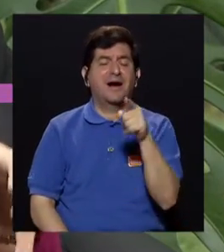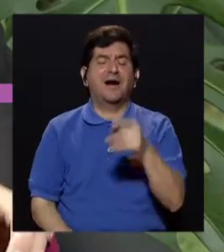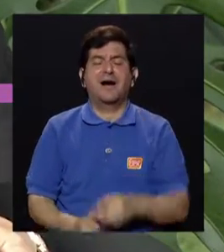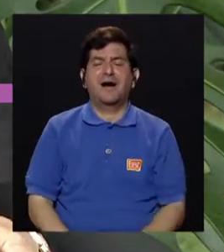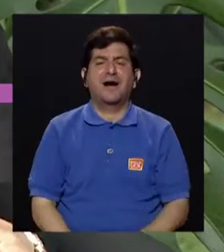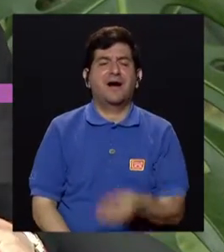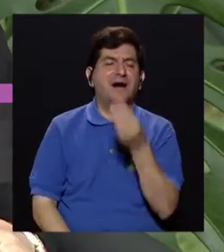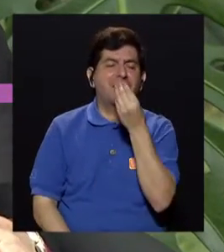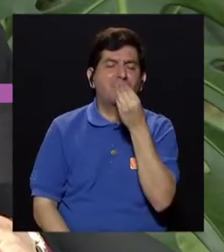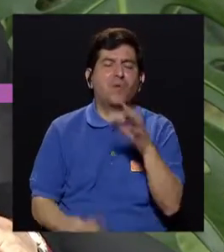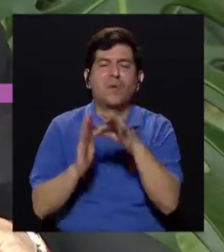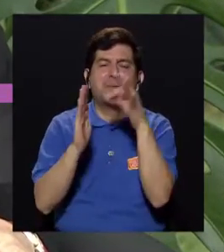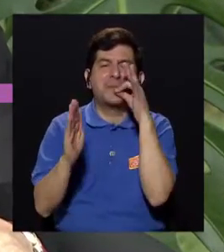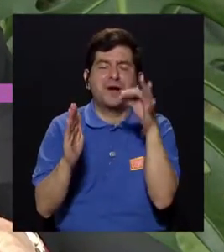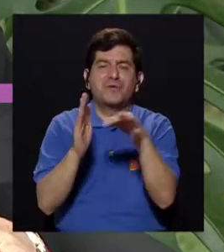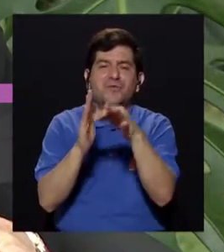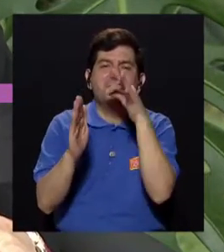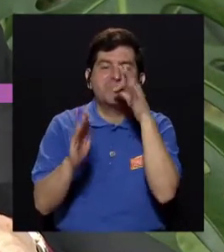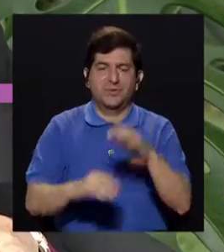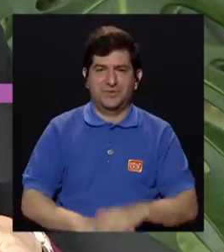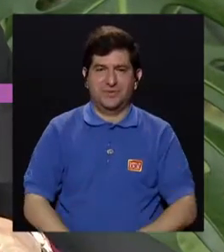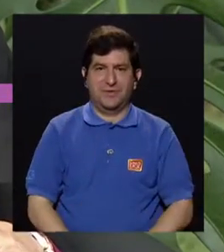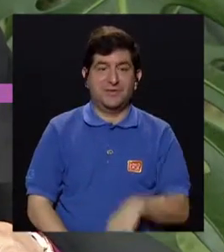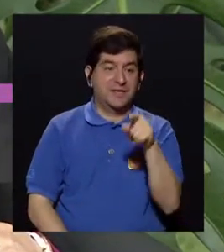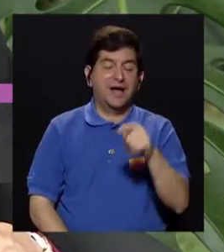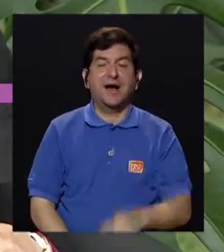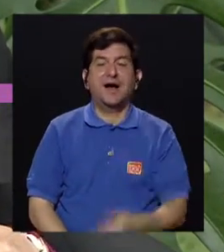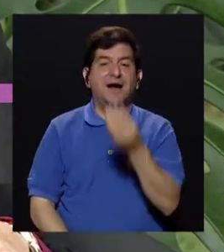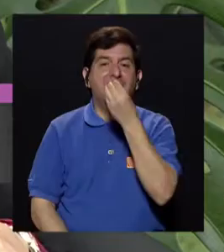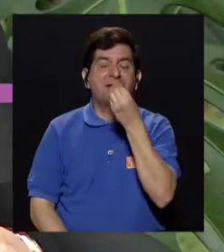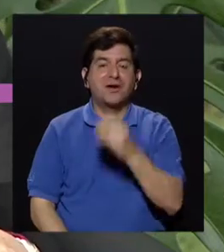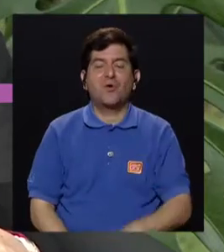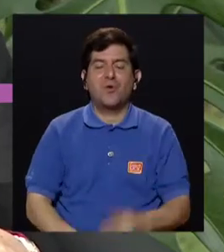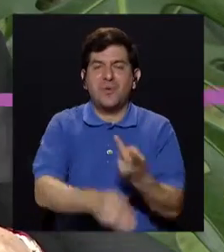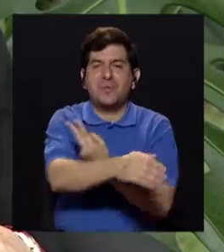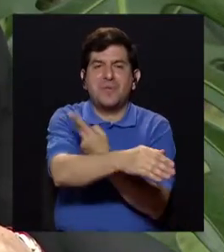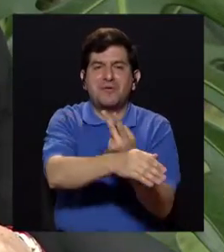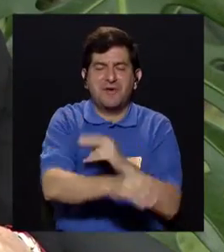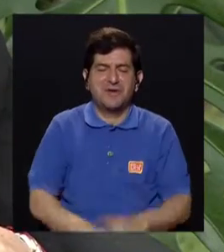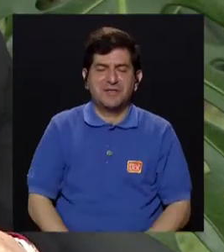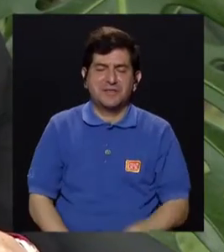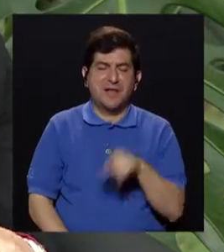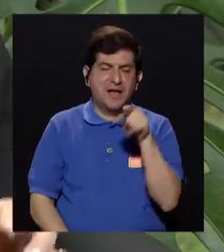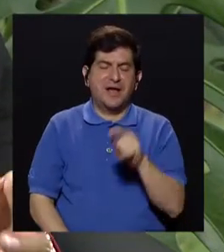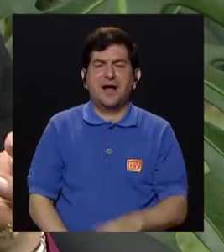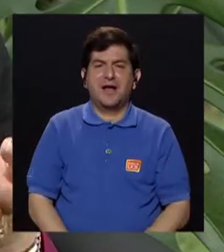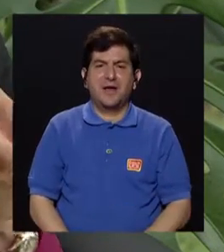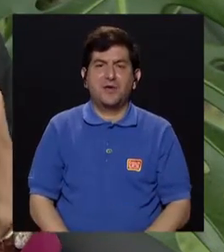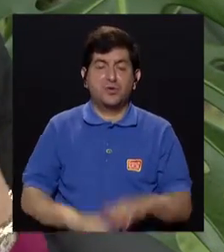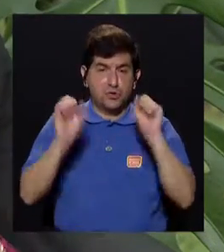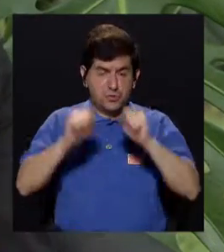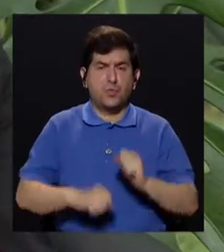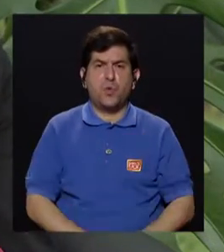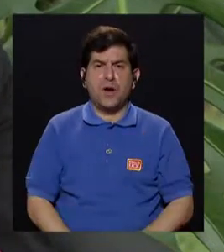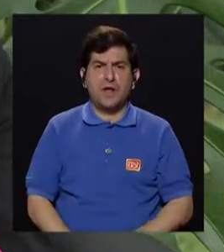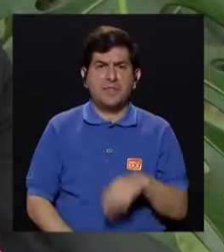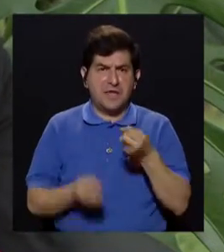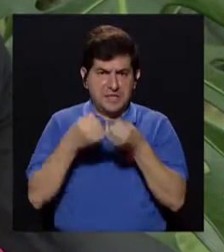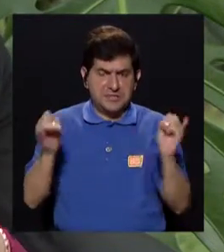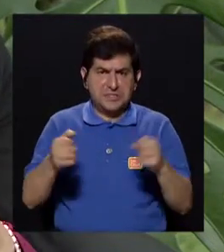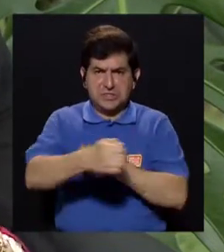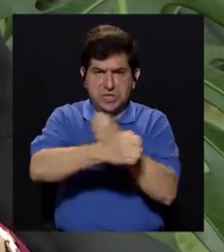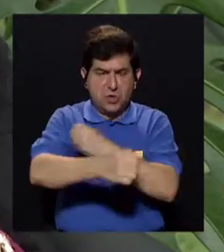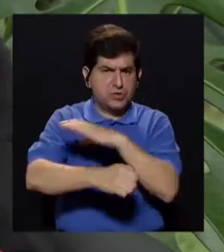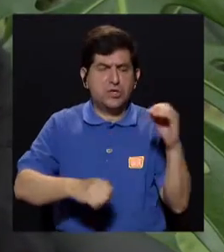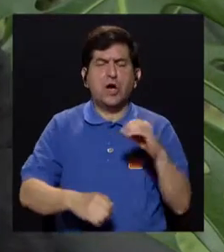consuma frutas, consuma vegetales crudos, cocinados, que son prevensores de cáncer.